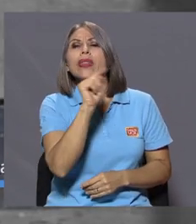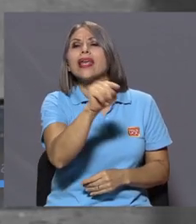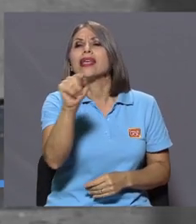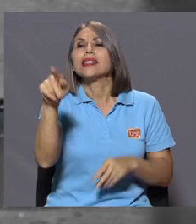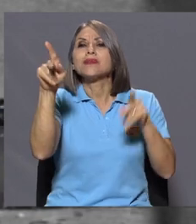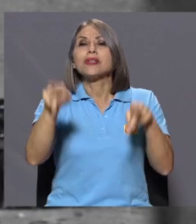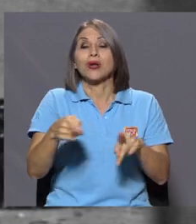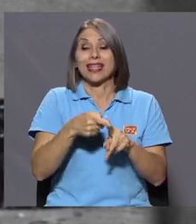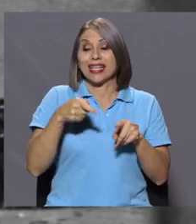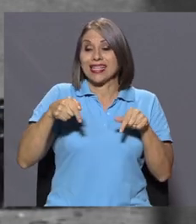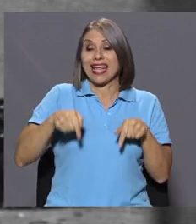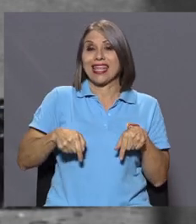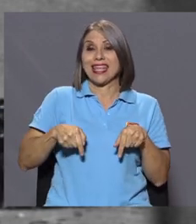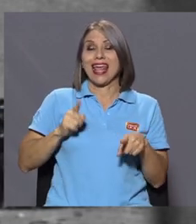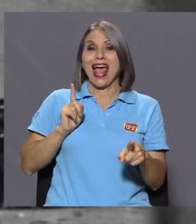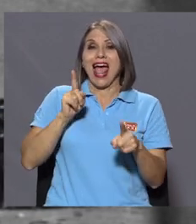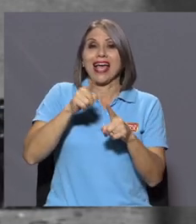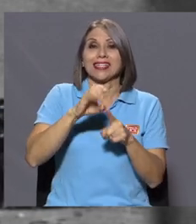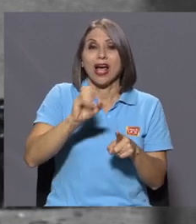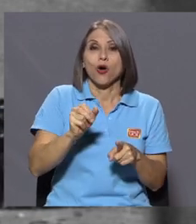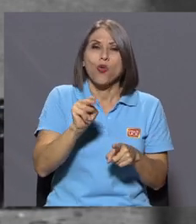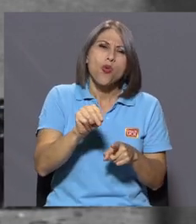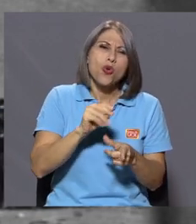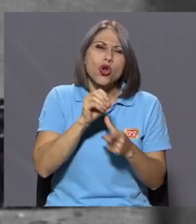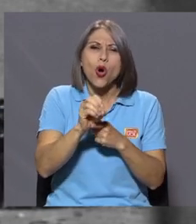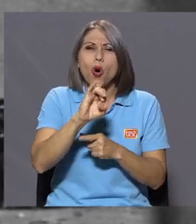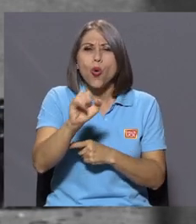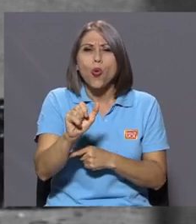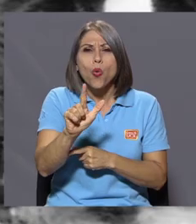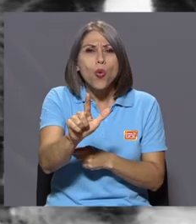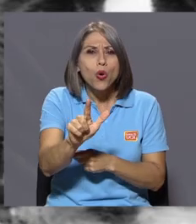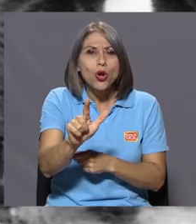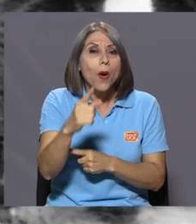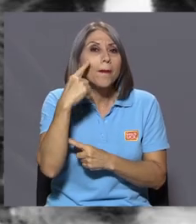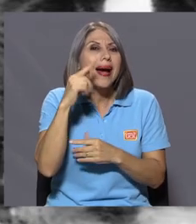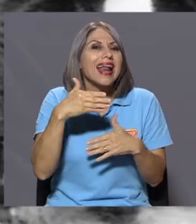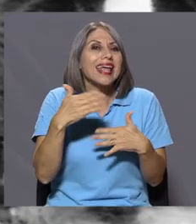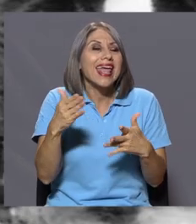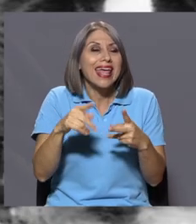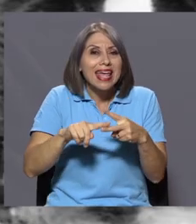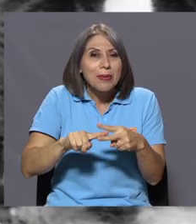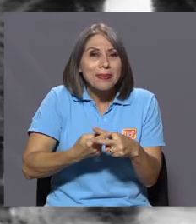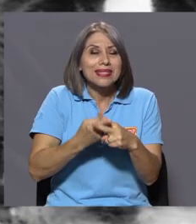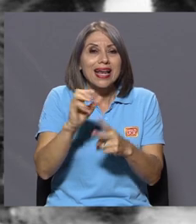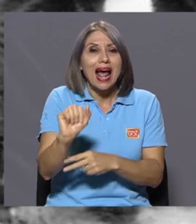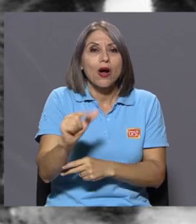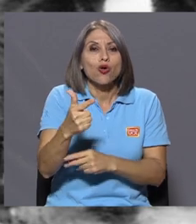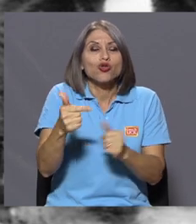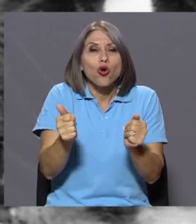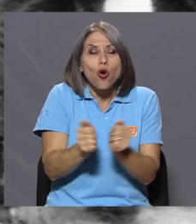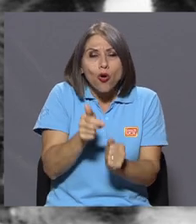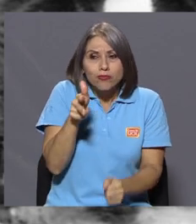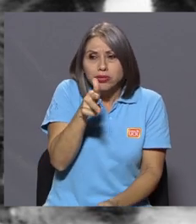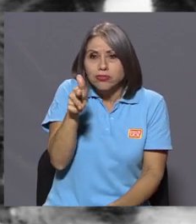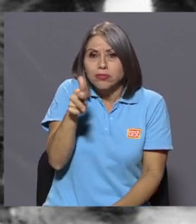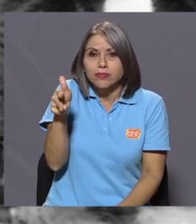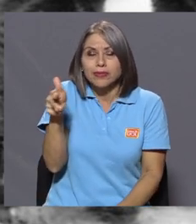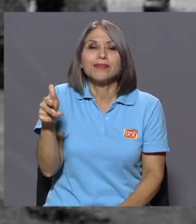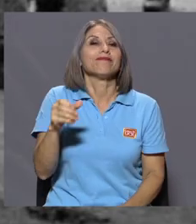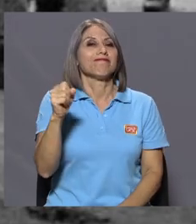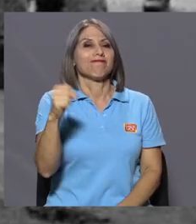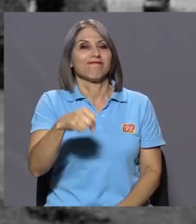aquí a junio, julio de este año, ¿no? Para en agosto poder empezar con la grabación de los testimonios. Así es.